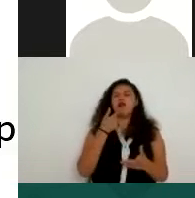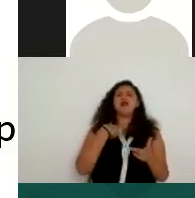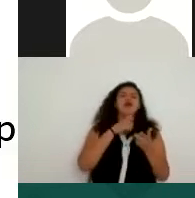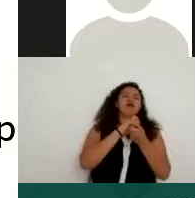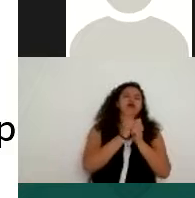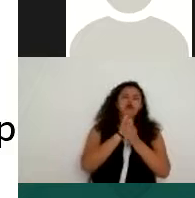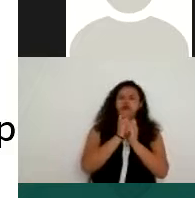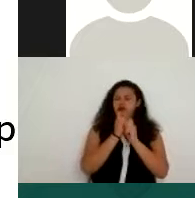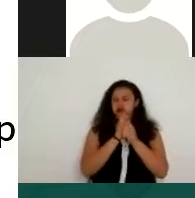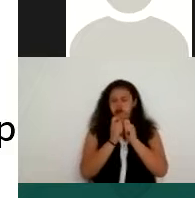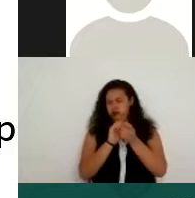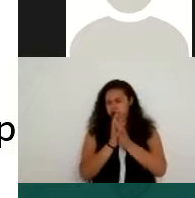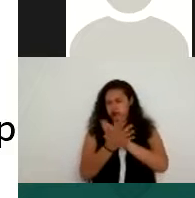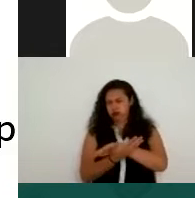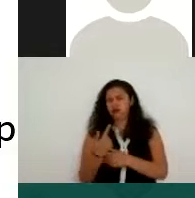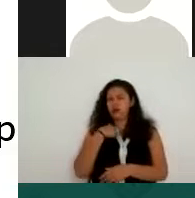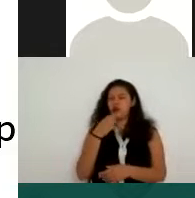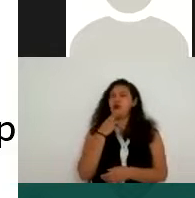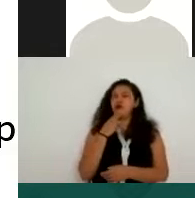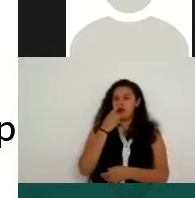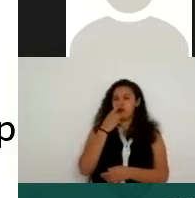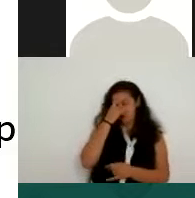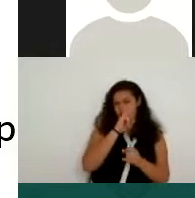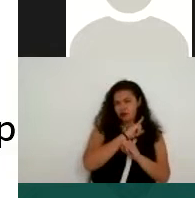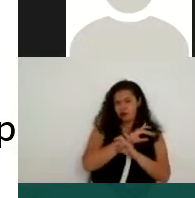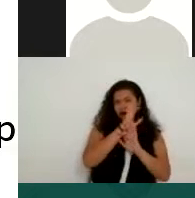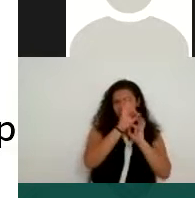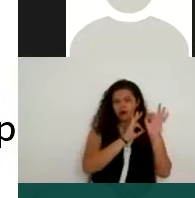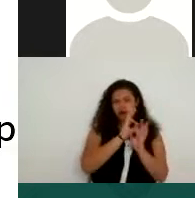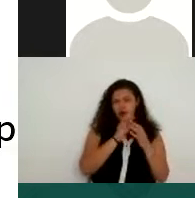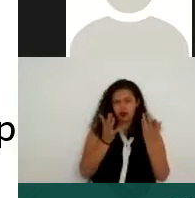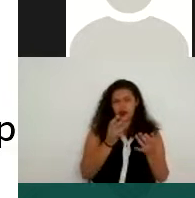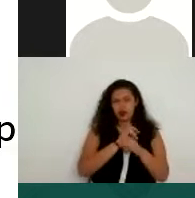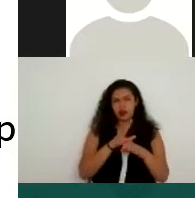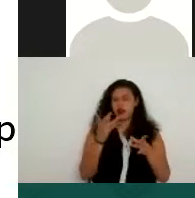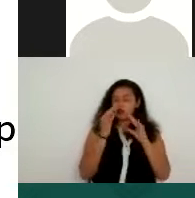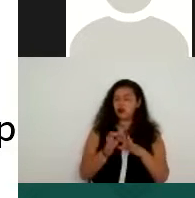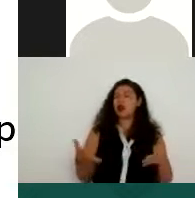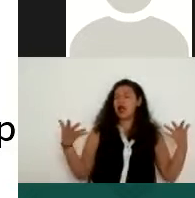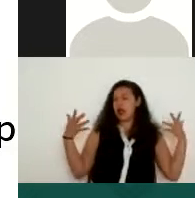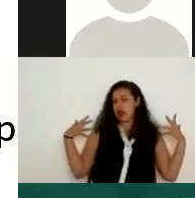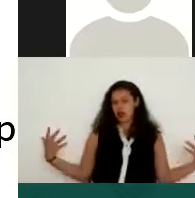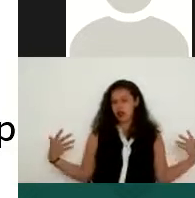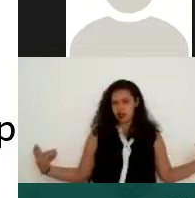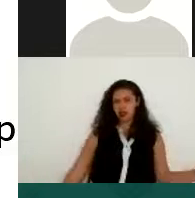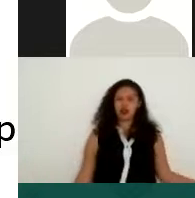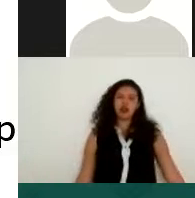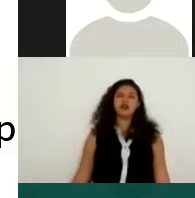utilizo. El concepto de tratamiento de datos personales es muy amplio. Entonces, todas las posibilidades